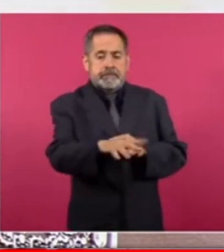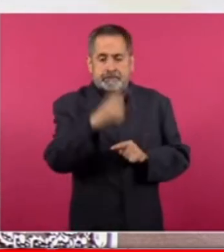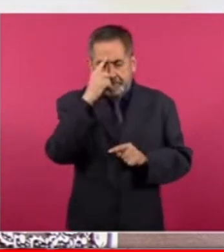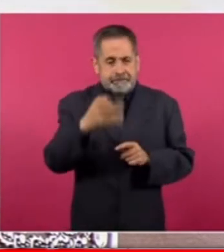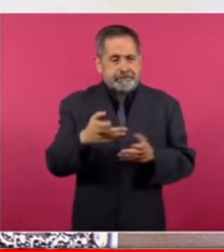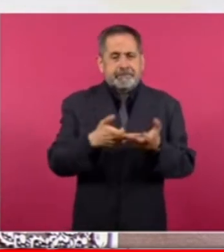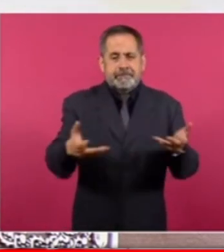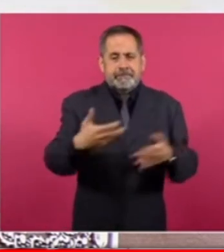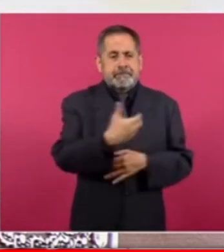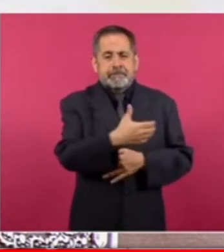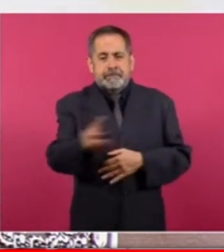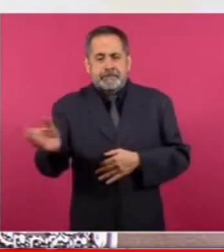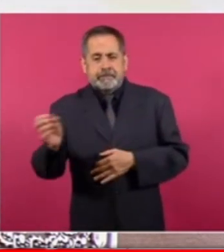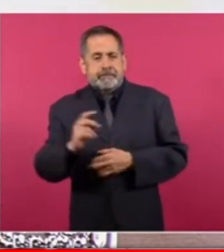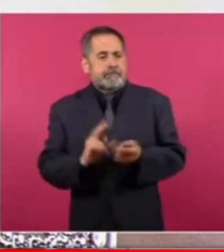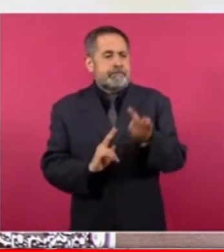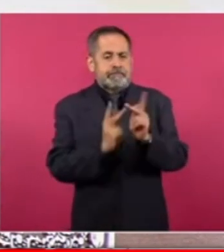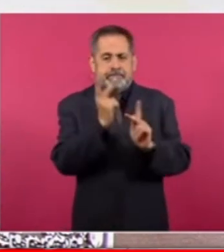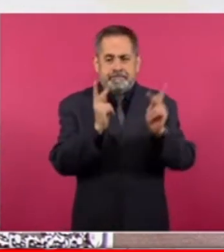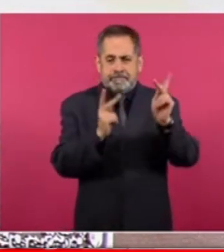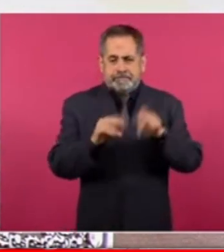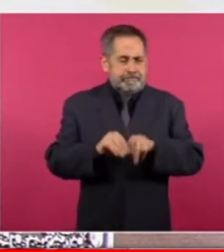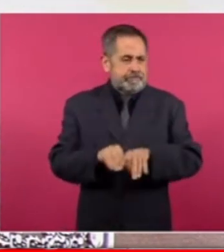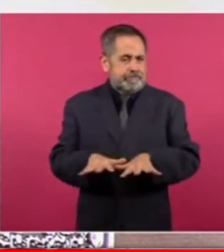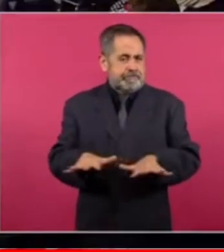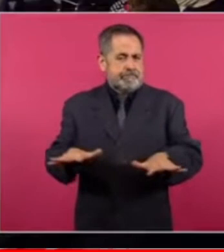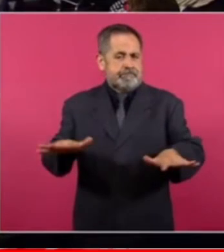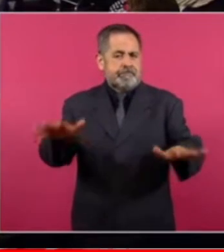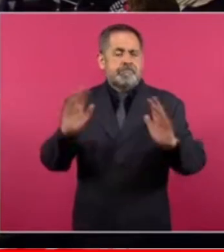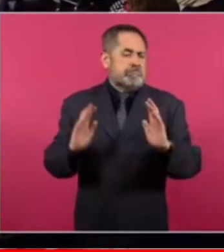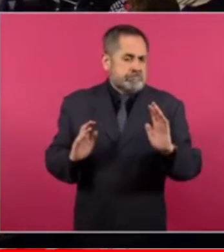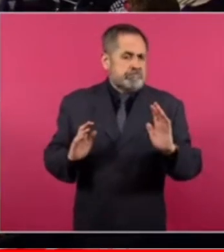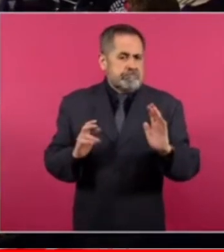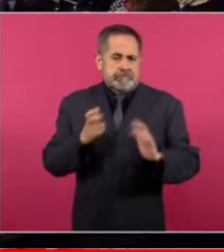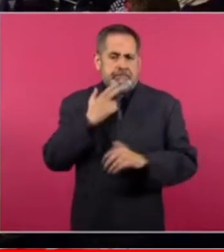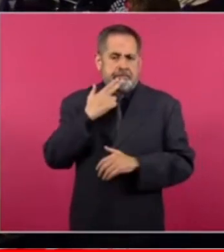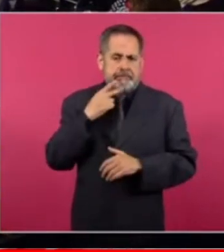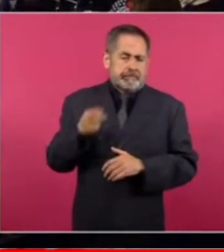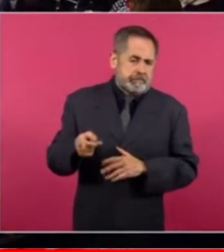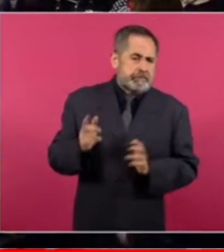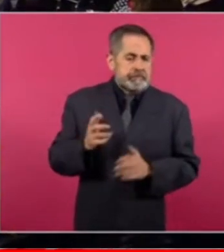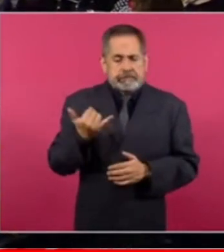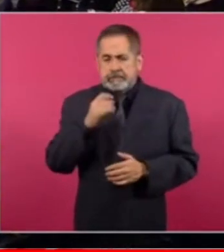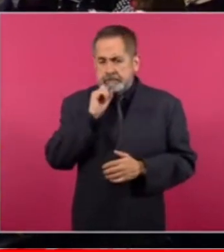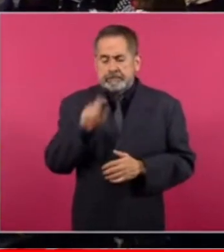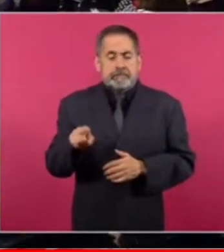y además se tenga una pequeña